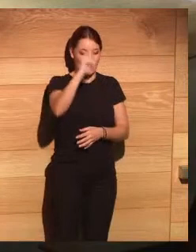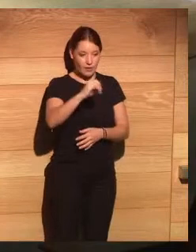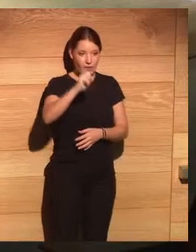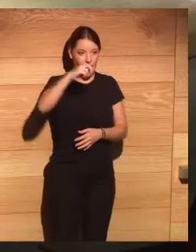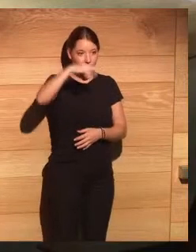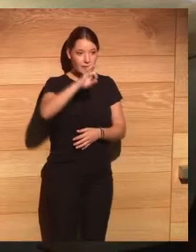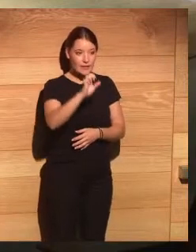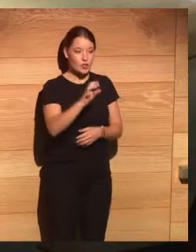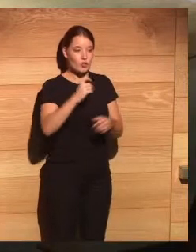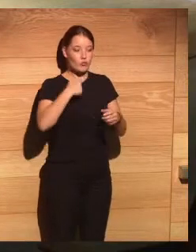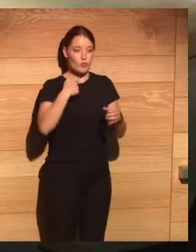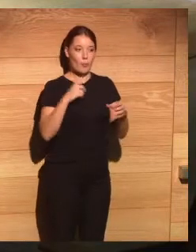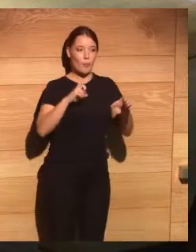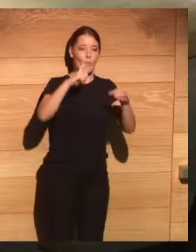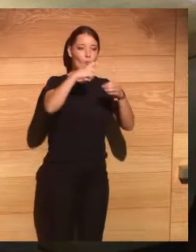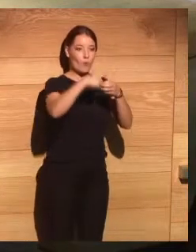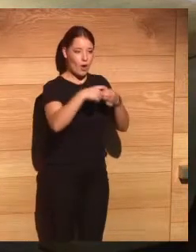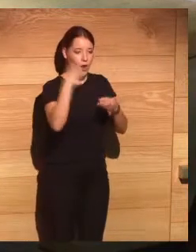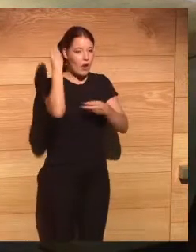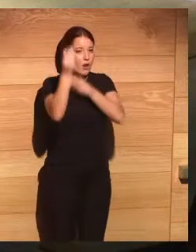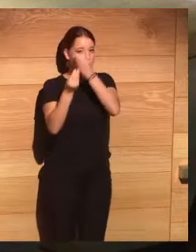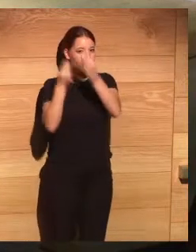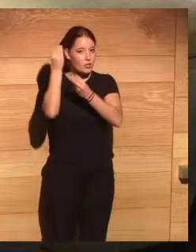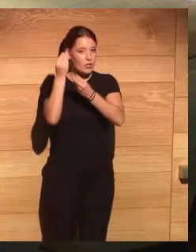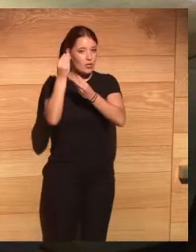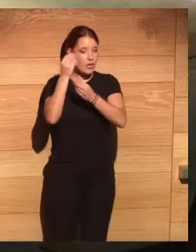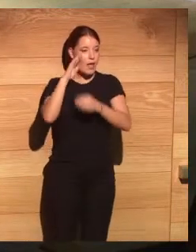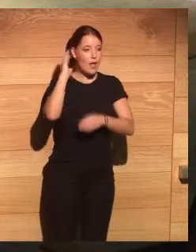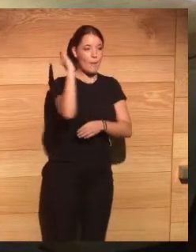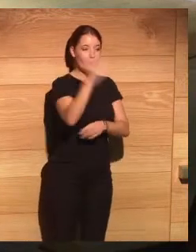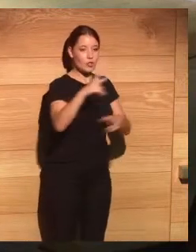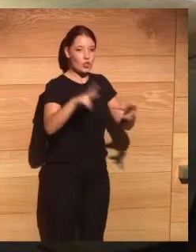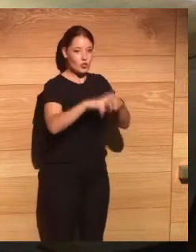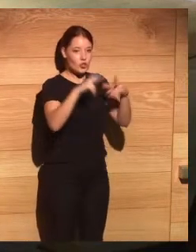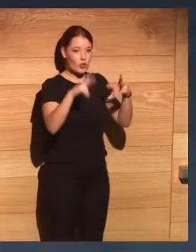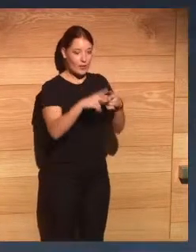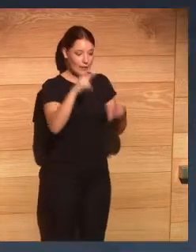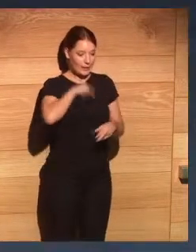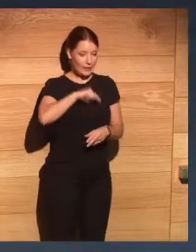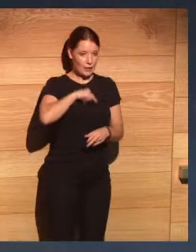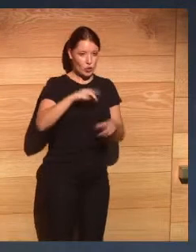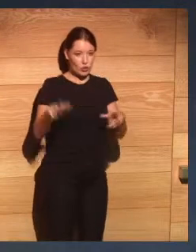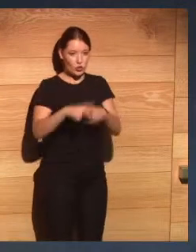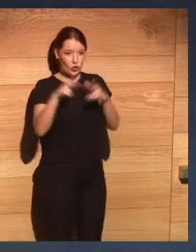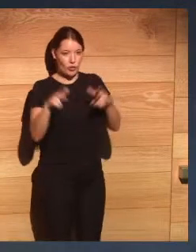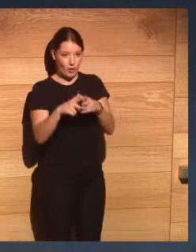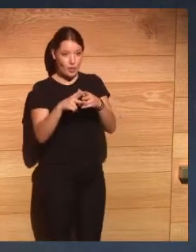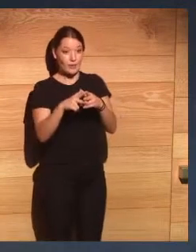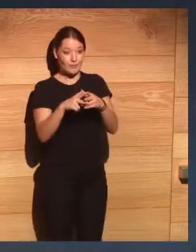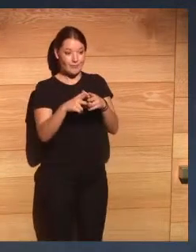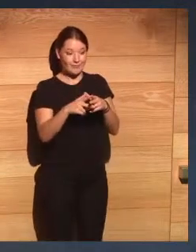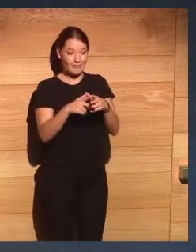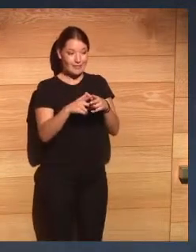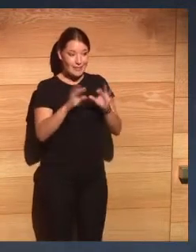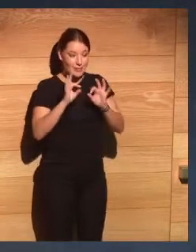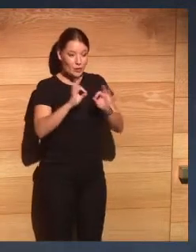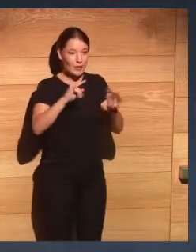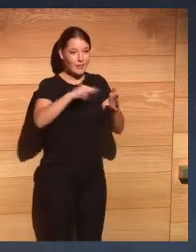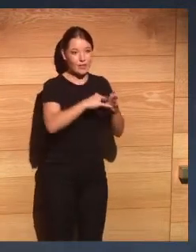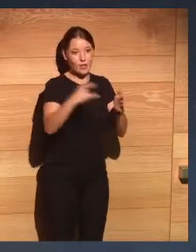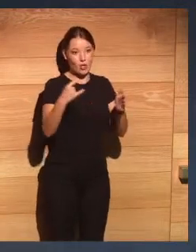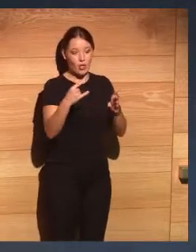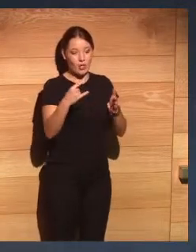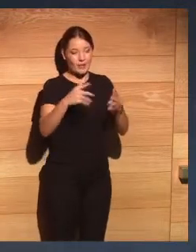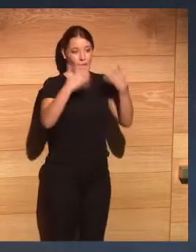esta reflexión sobre los impactos sociales éticos y legales que las tecnologías de automatización